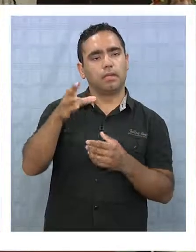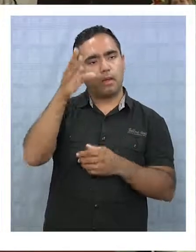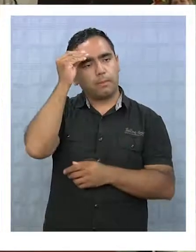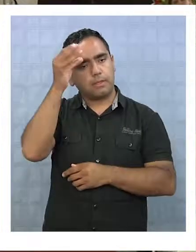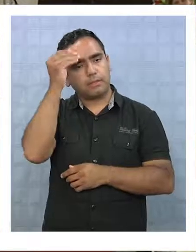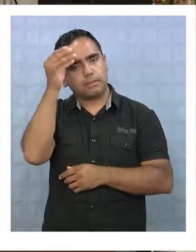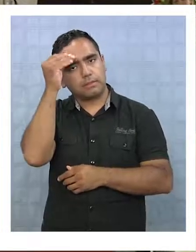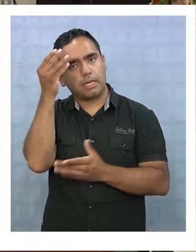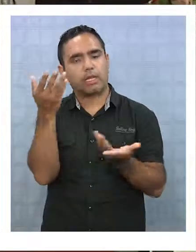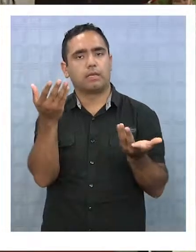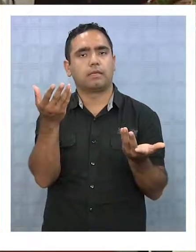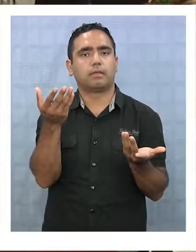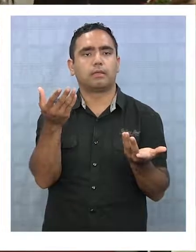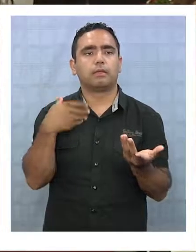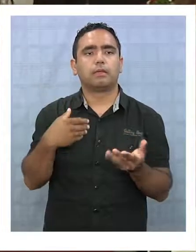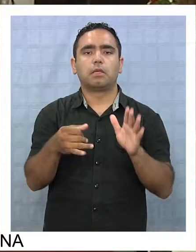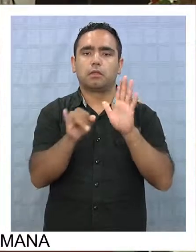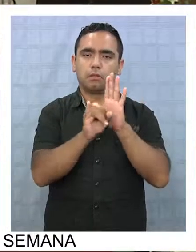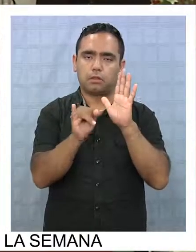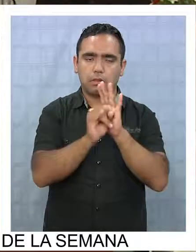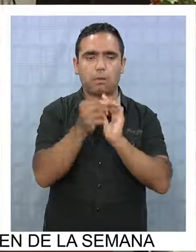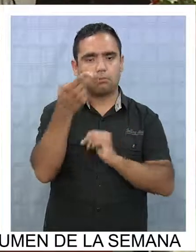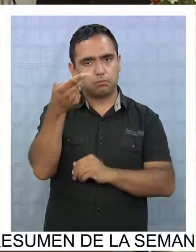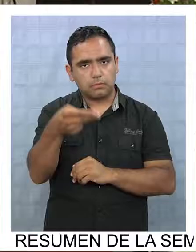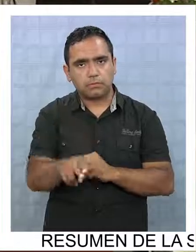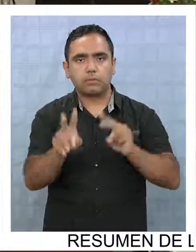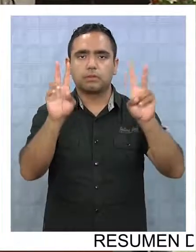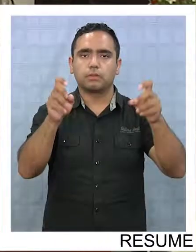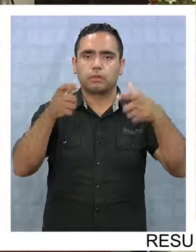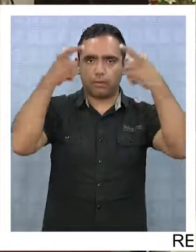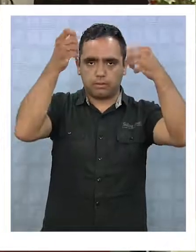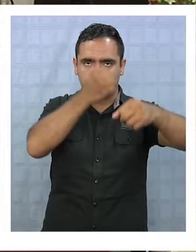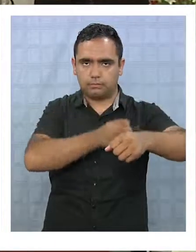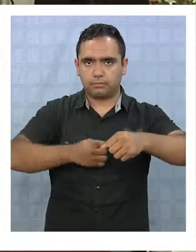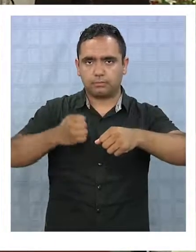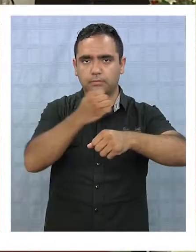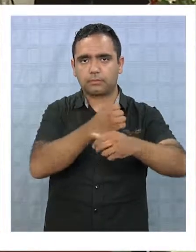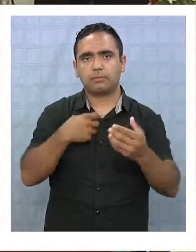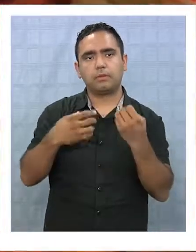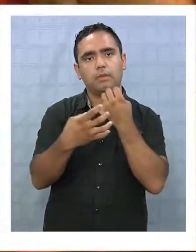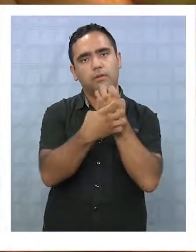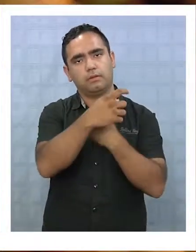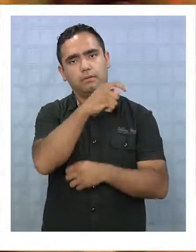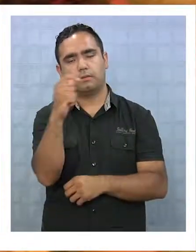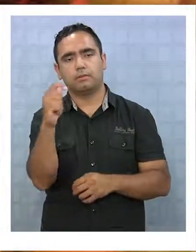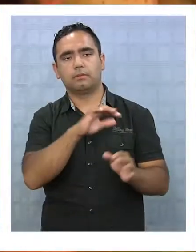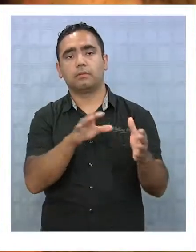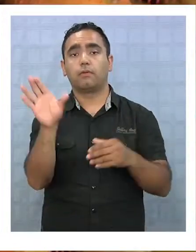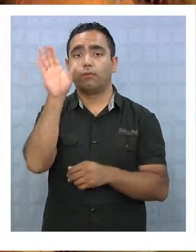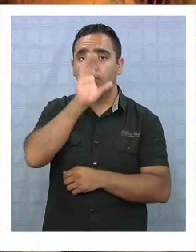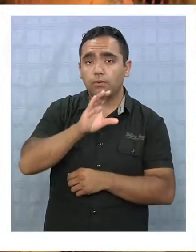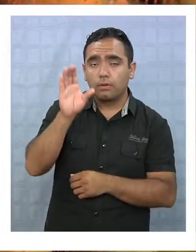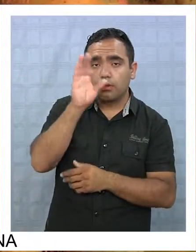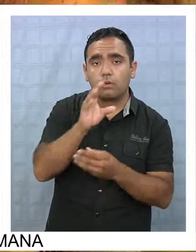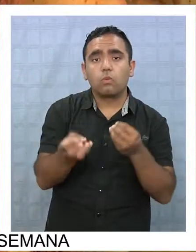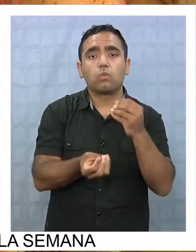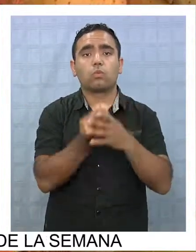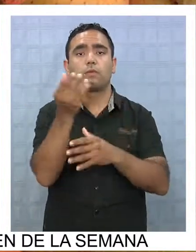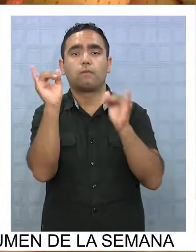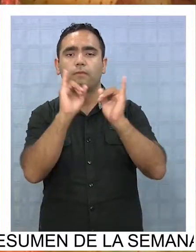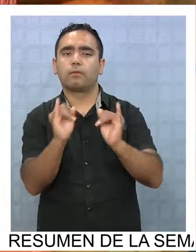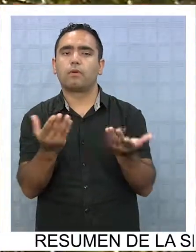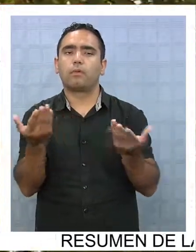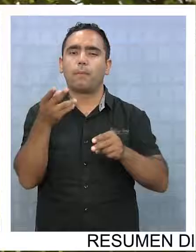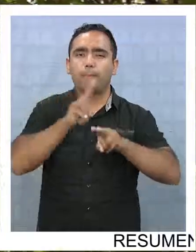y por supuesto darle una identidad propia a todo el tema gastronómico que tiene que ver con la región. La búsqueda de nuevas formas de